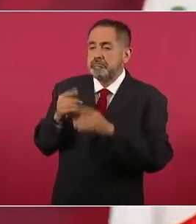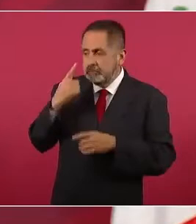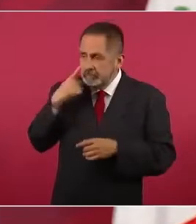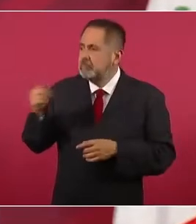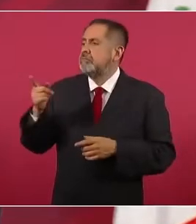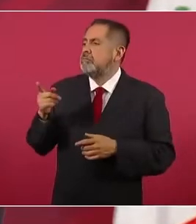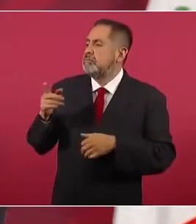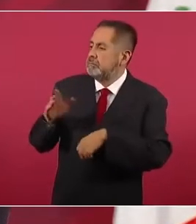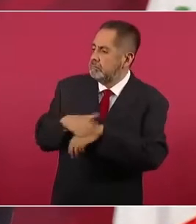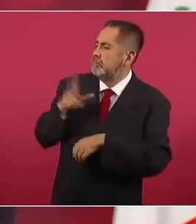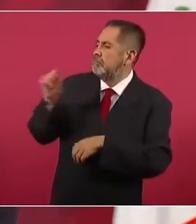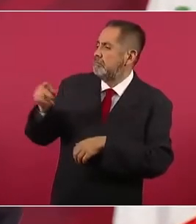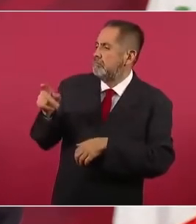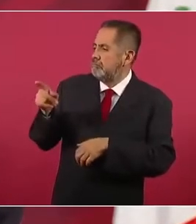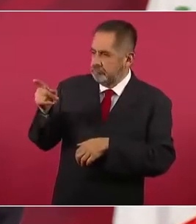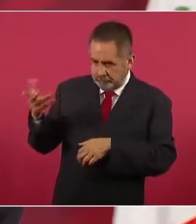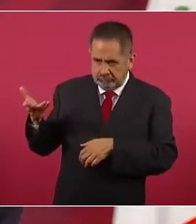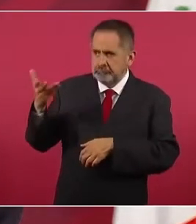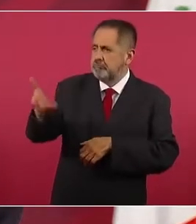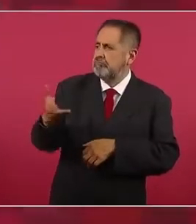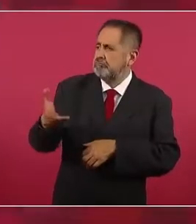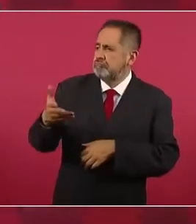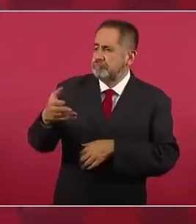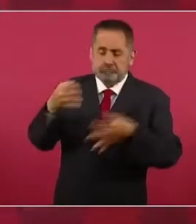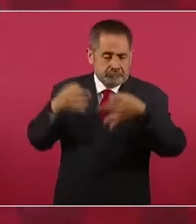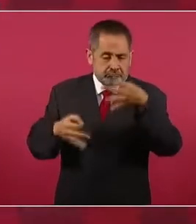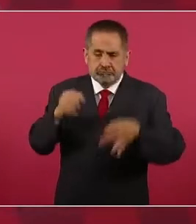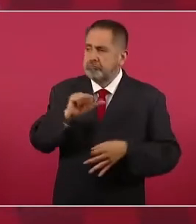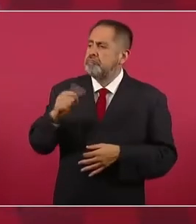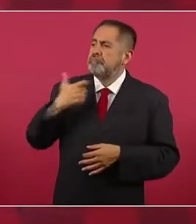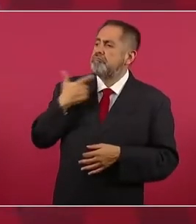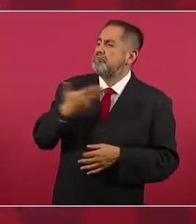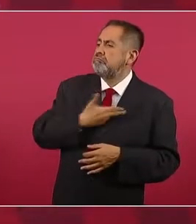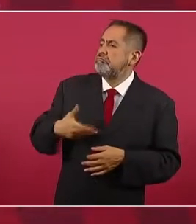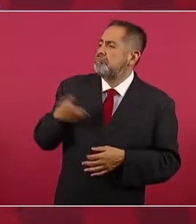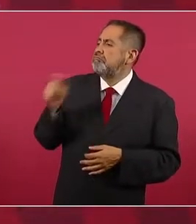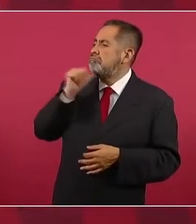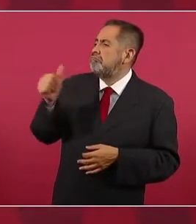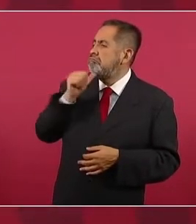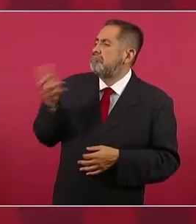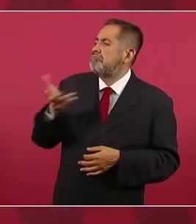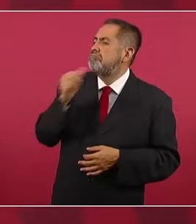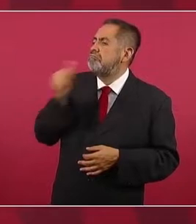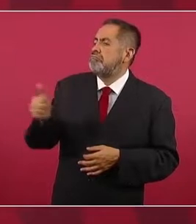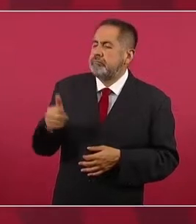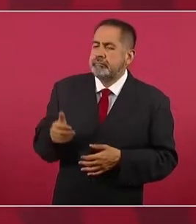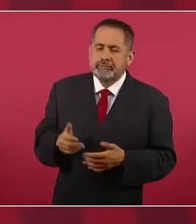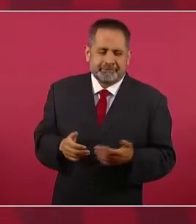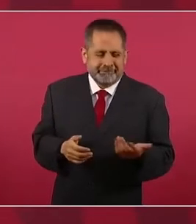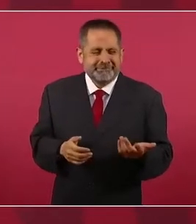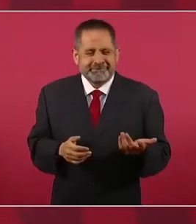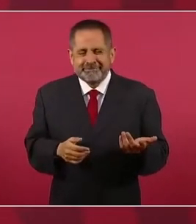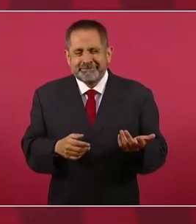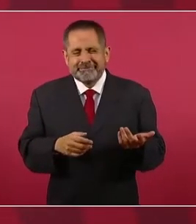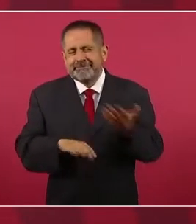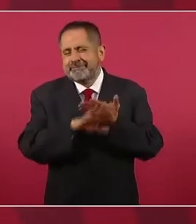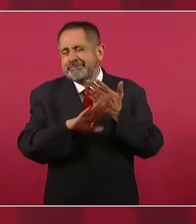pedí que el pueblo decidiera.